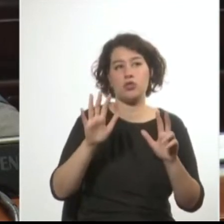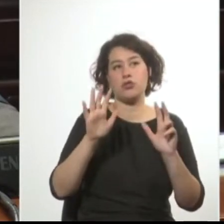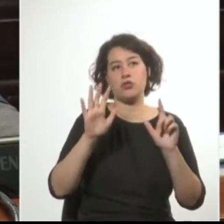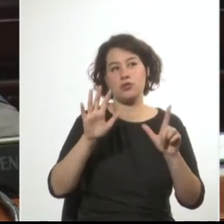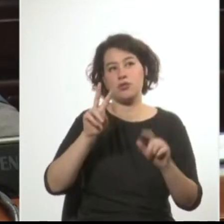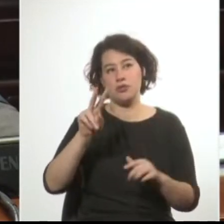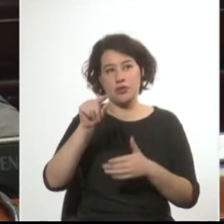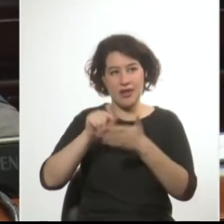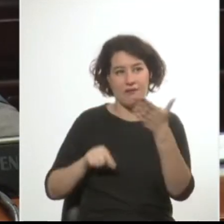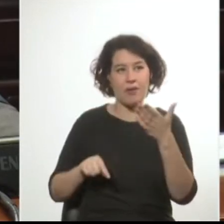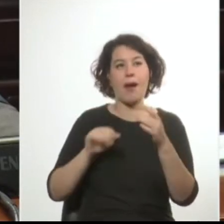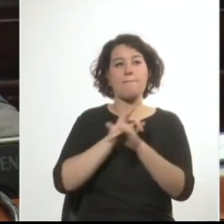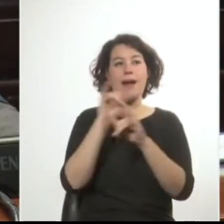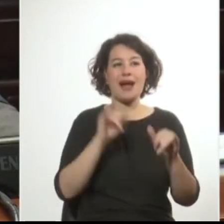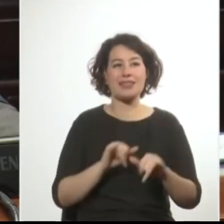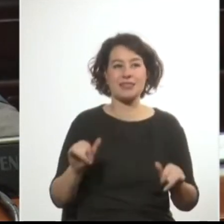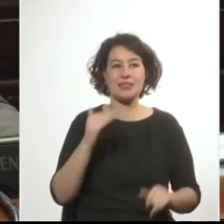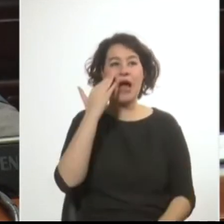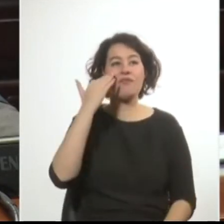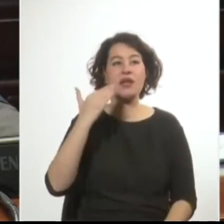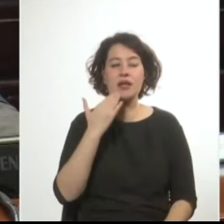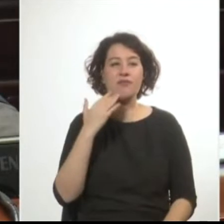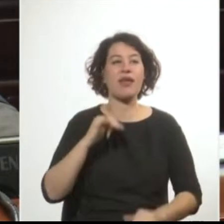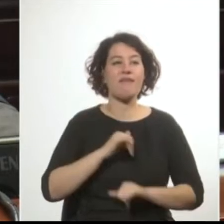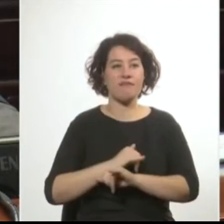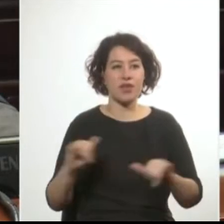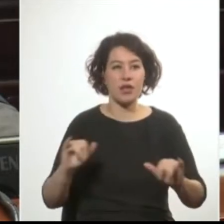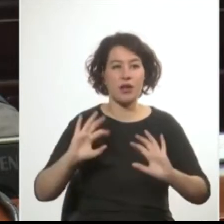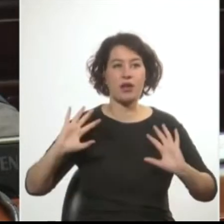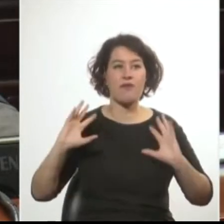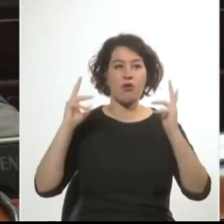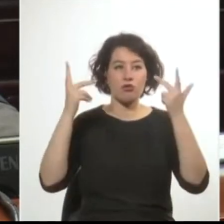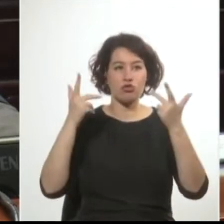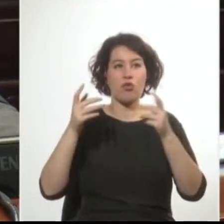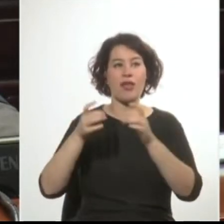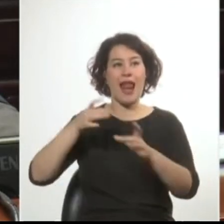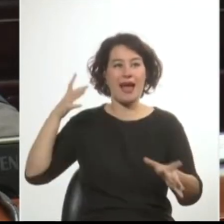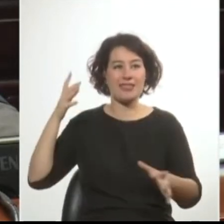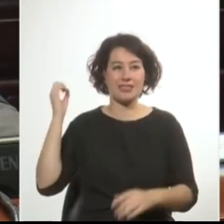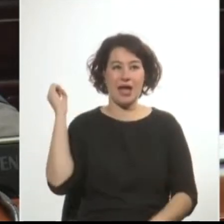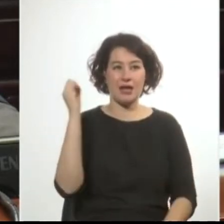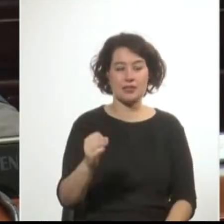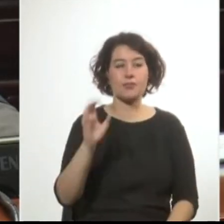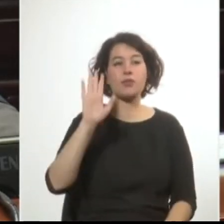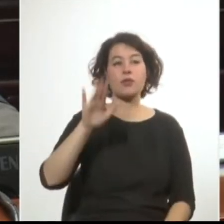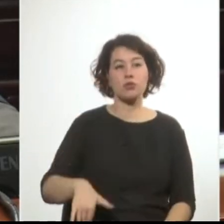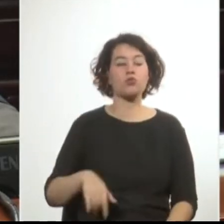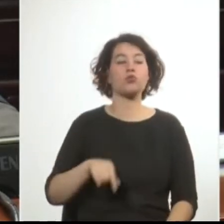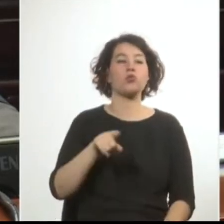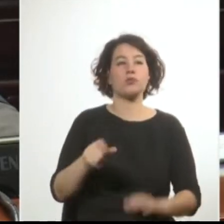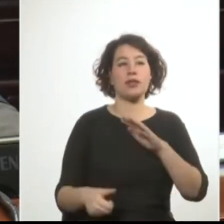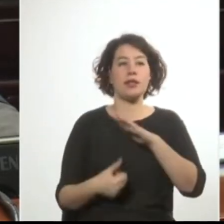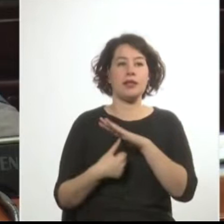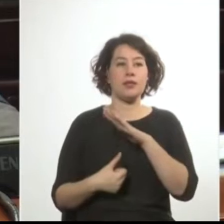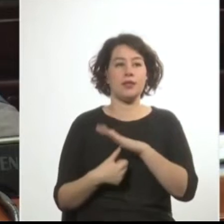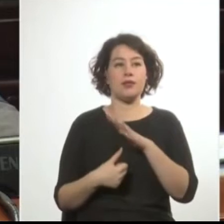Paz de Abril que ponía fin a la denominada Revolución de las Lanzas, movimiento armado encabezado por